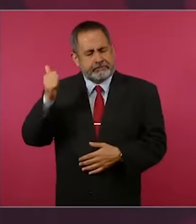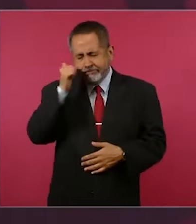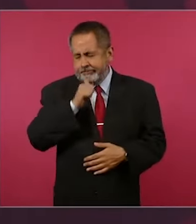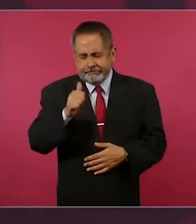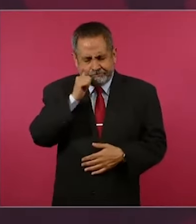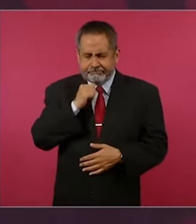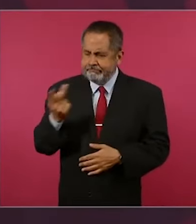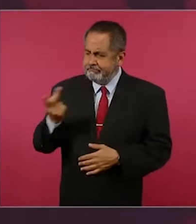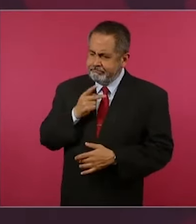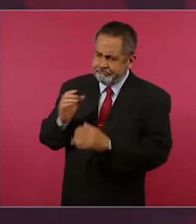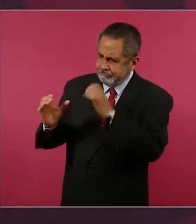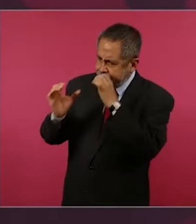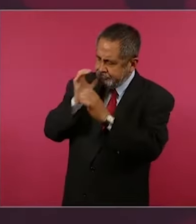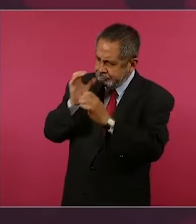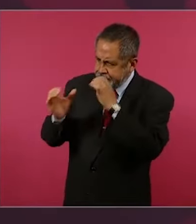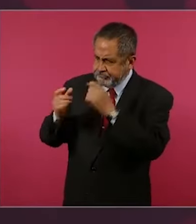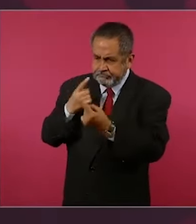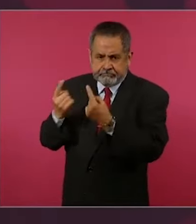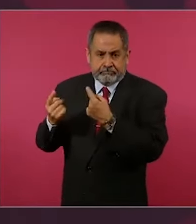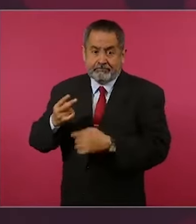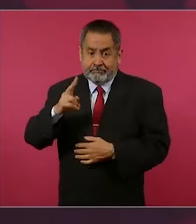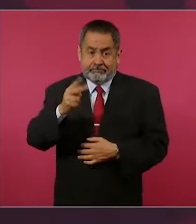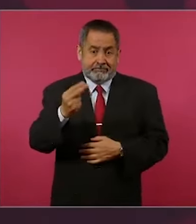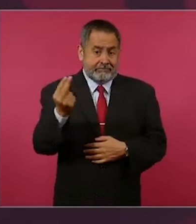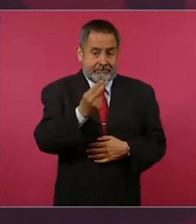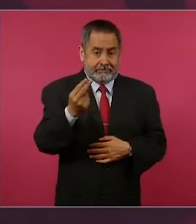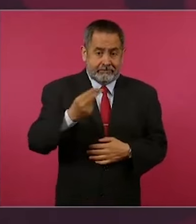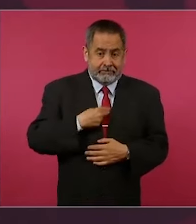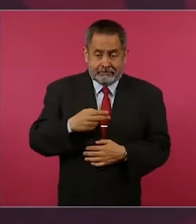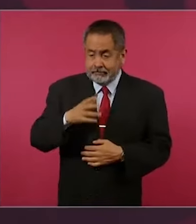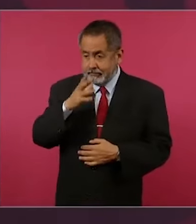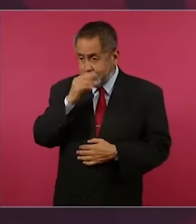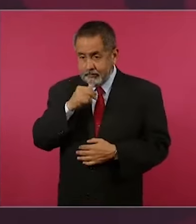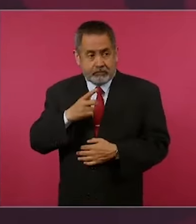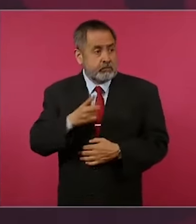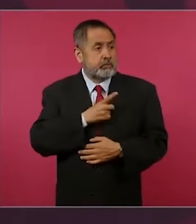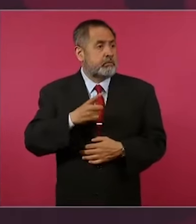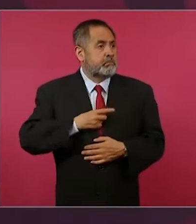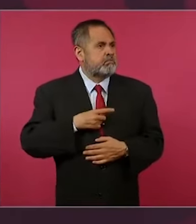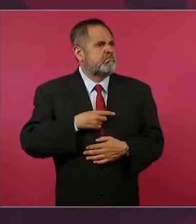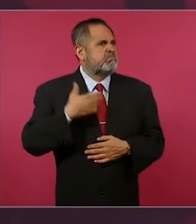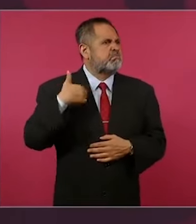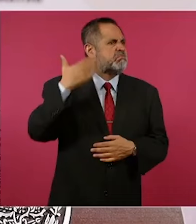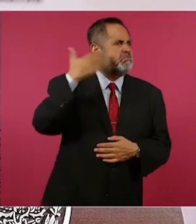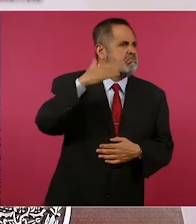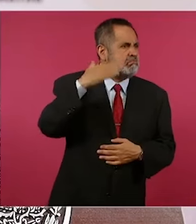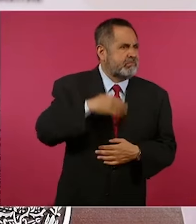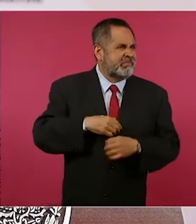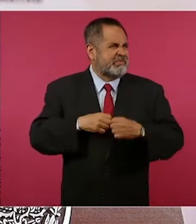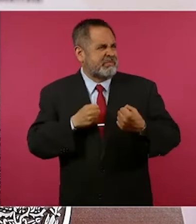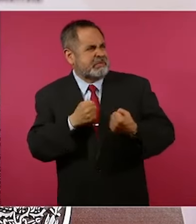Siempre se necesita, no puede uno salir adelante en una lucha